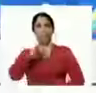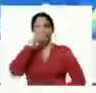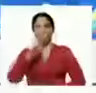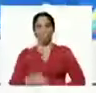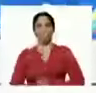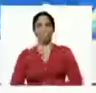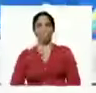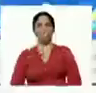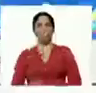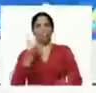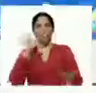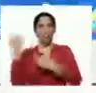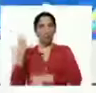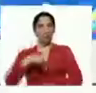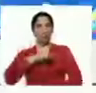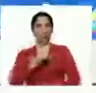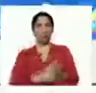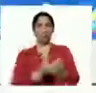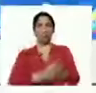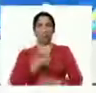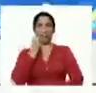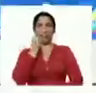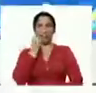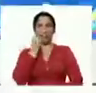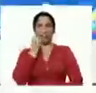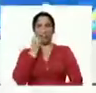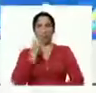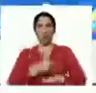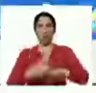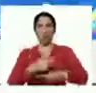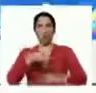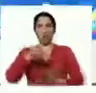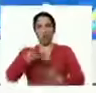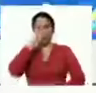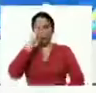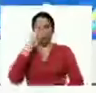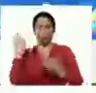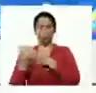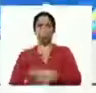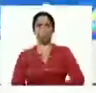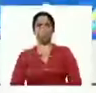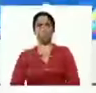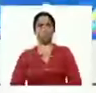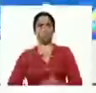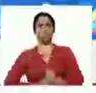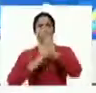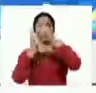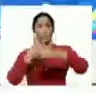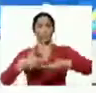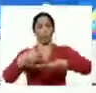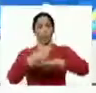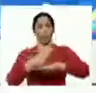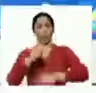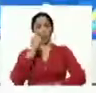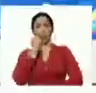ahí está nuestro hermano Argenis Chávez Fría líder y gobernador